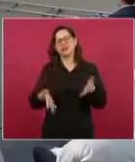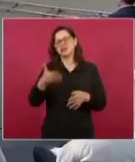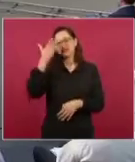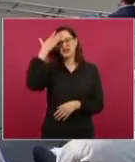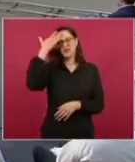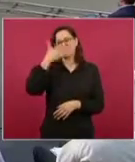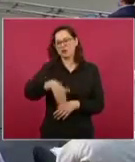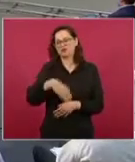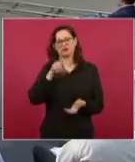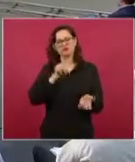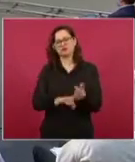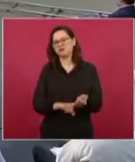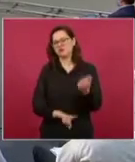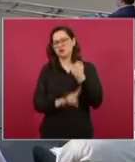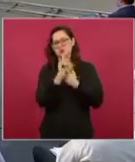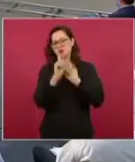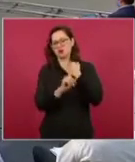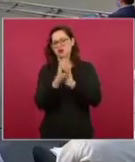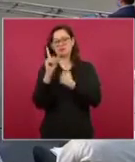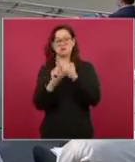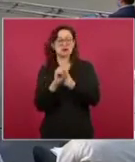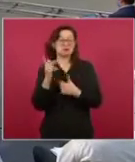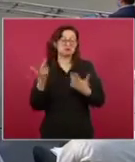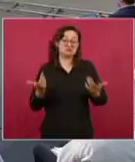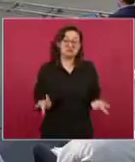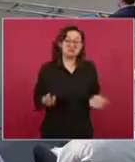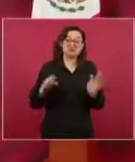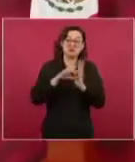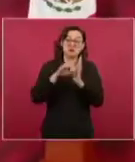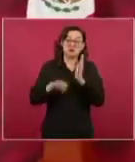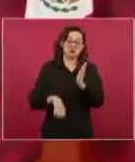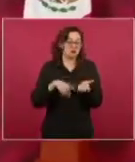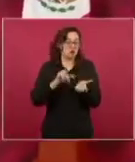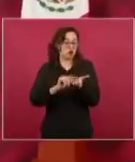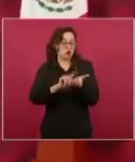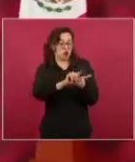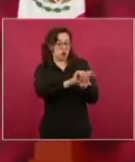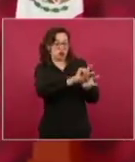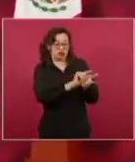aclarado cómo vende